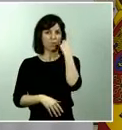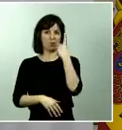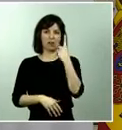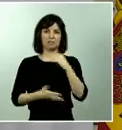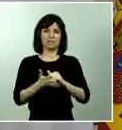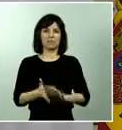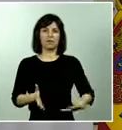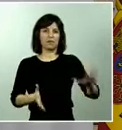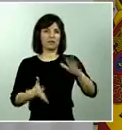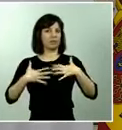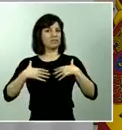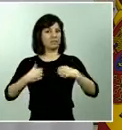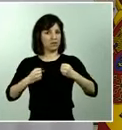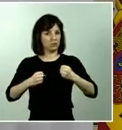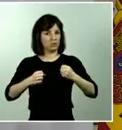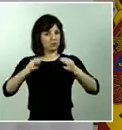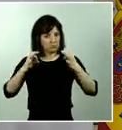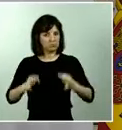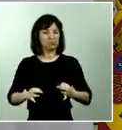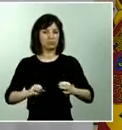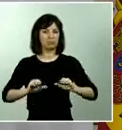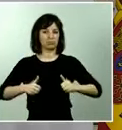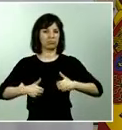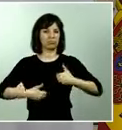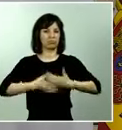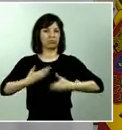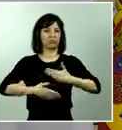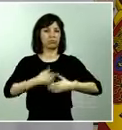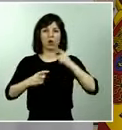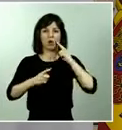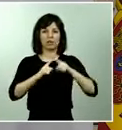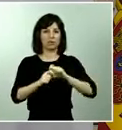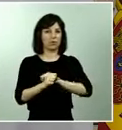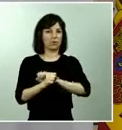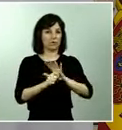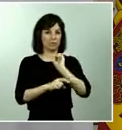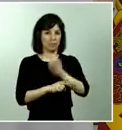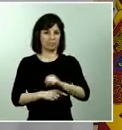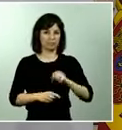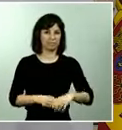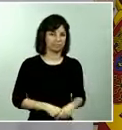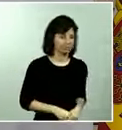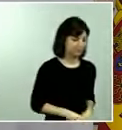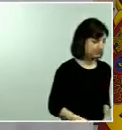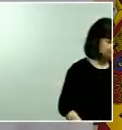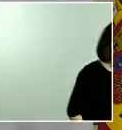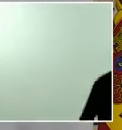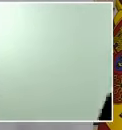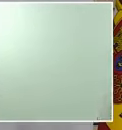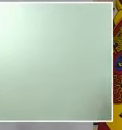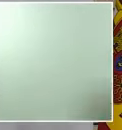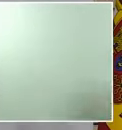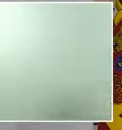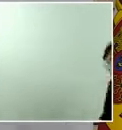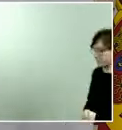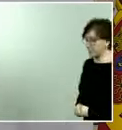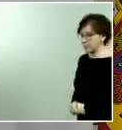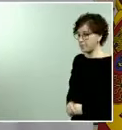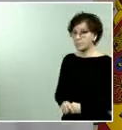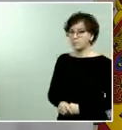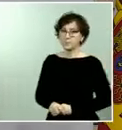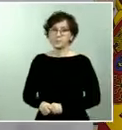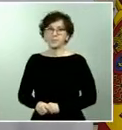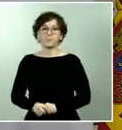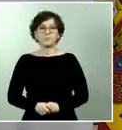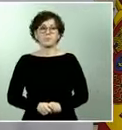pusimos en marcha para combatir el coronavirus respecto a cuánto tiempo hace falta pues ya se han conseguido resultados